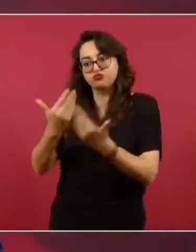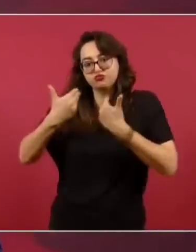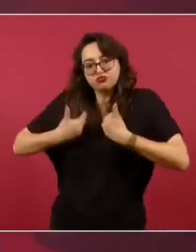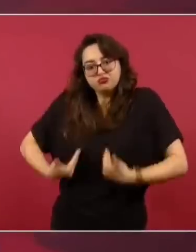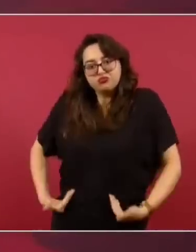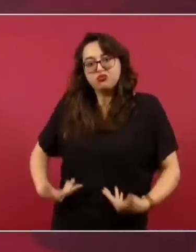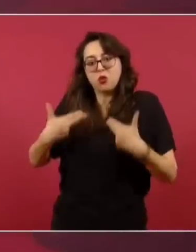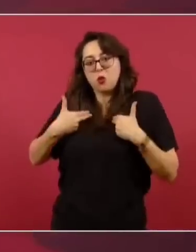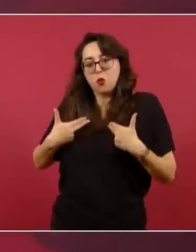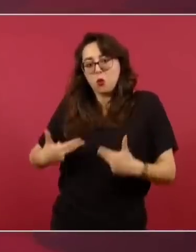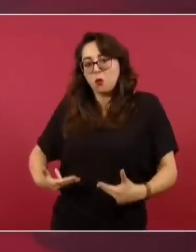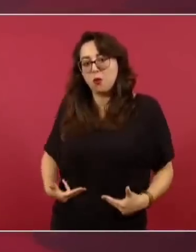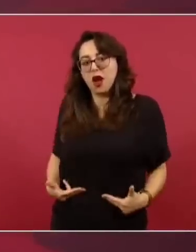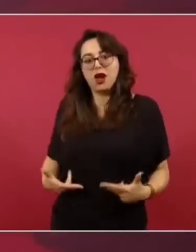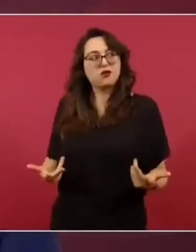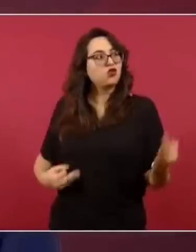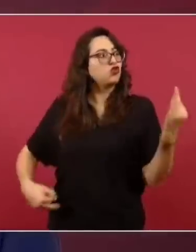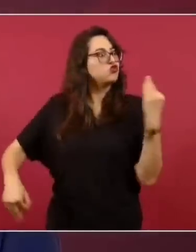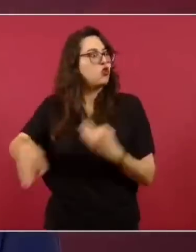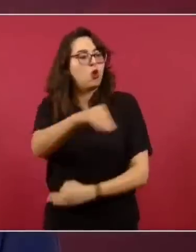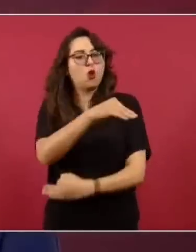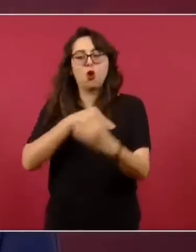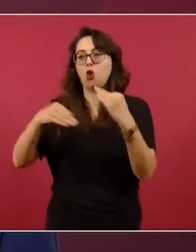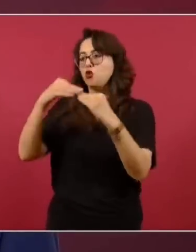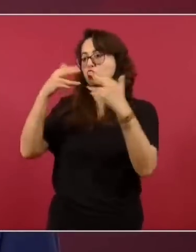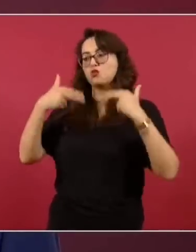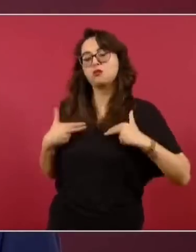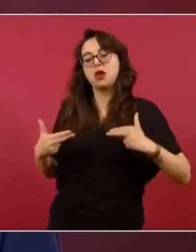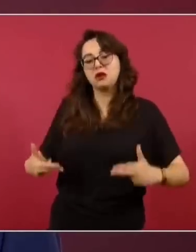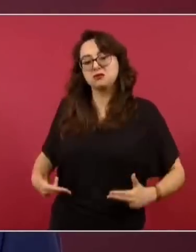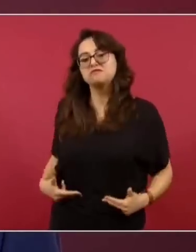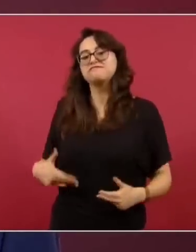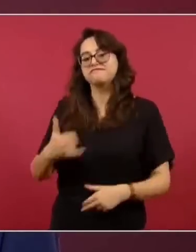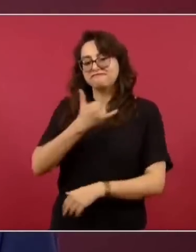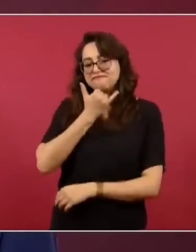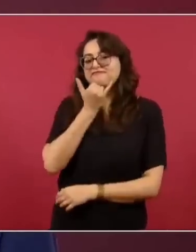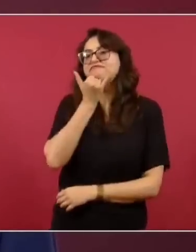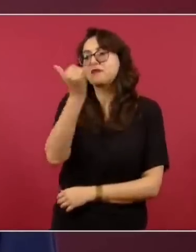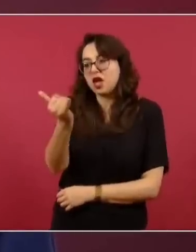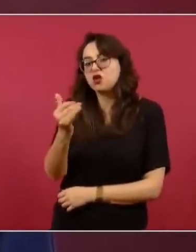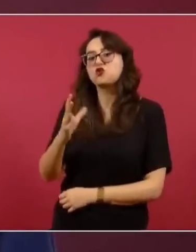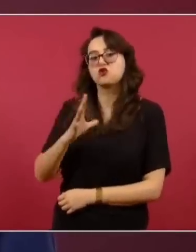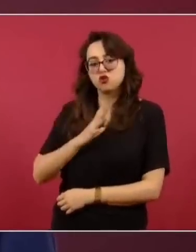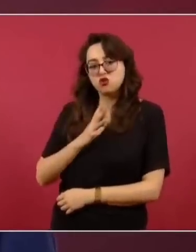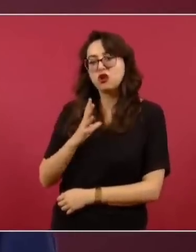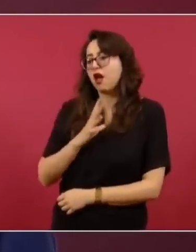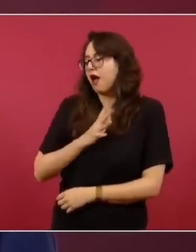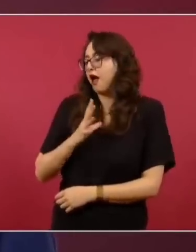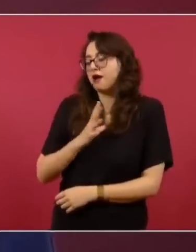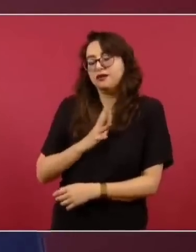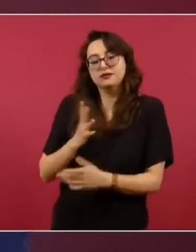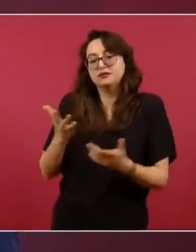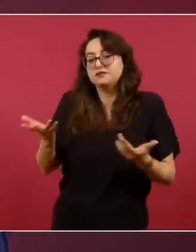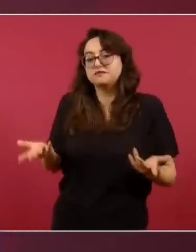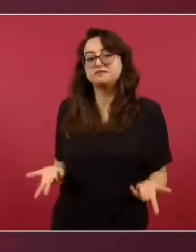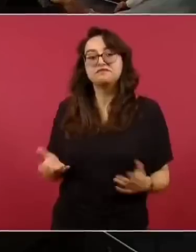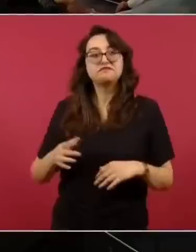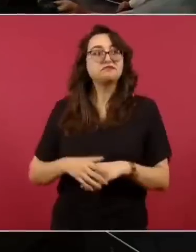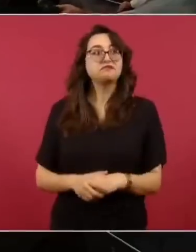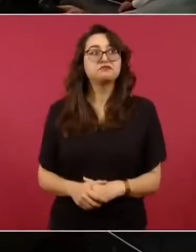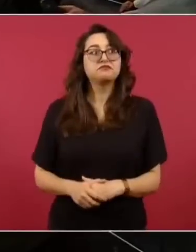Nosotros somos seres humanos y cometemos errores. Por ejemplo,